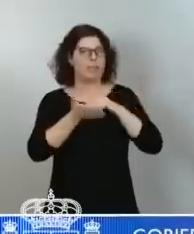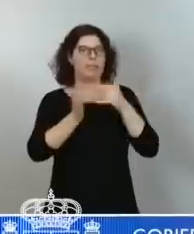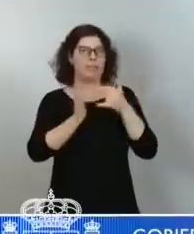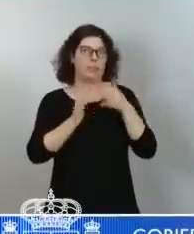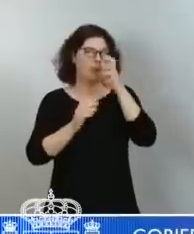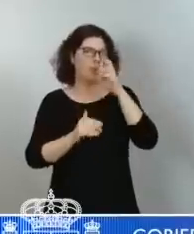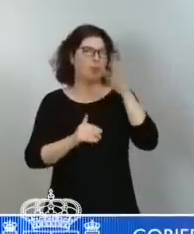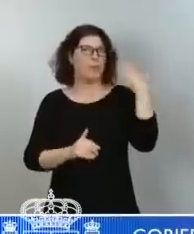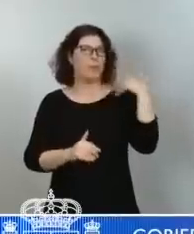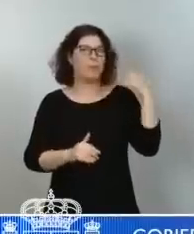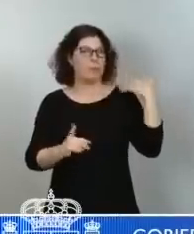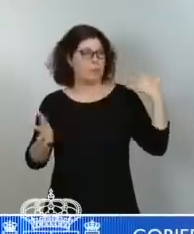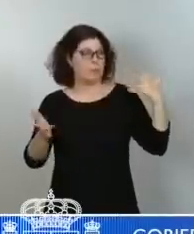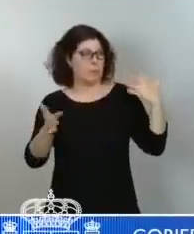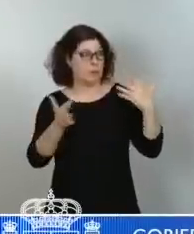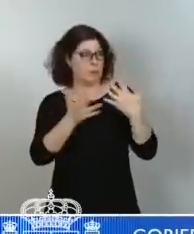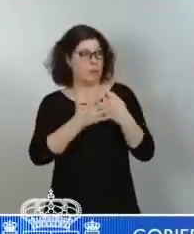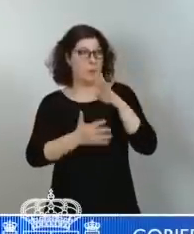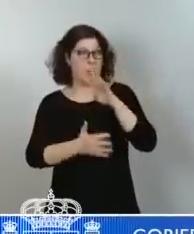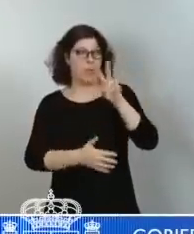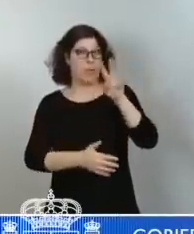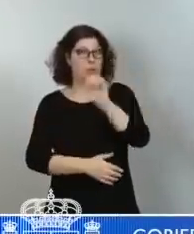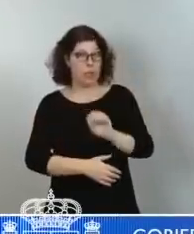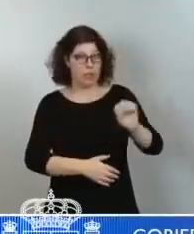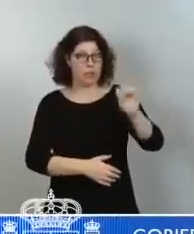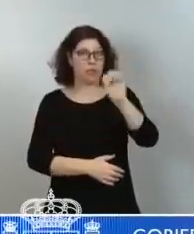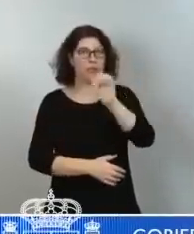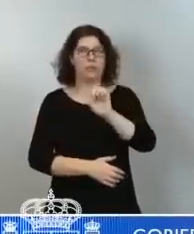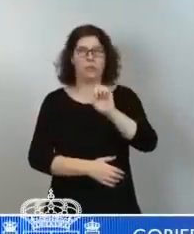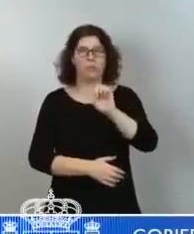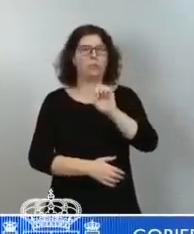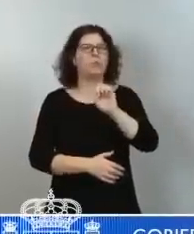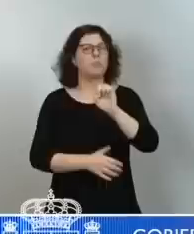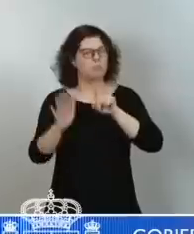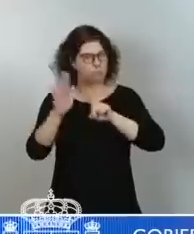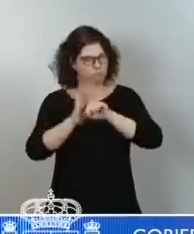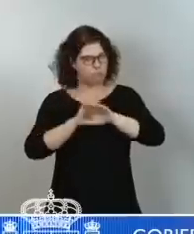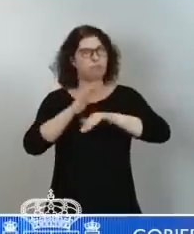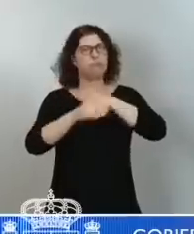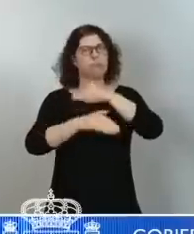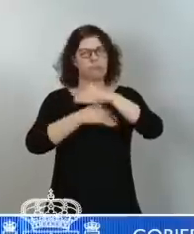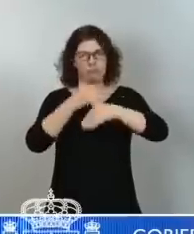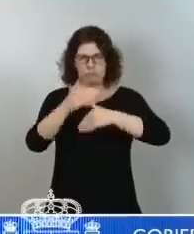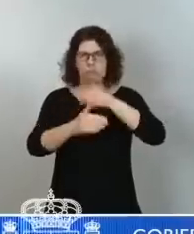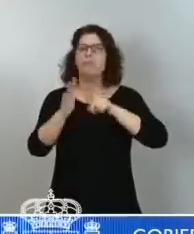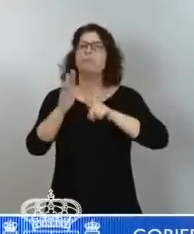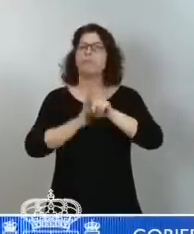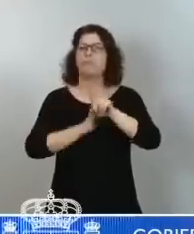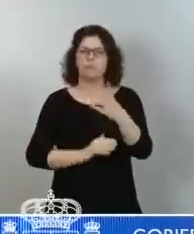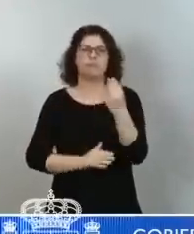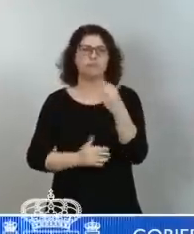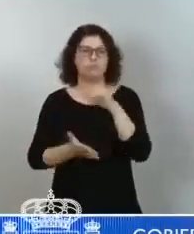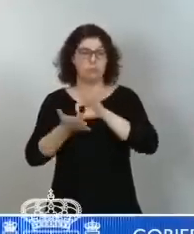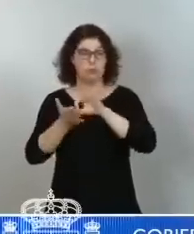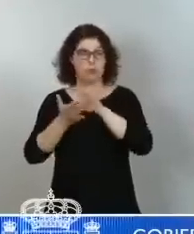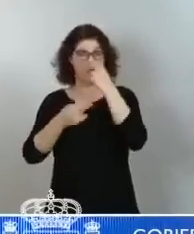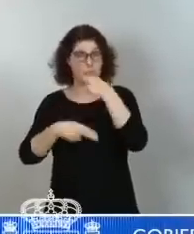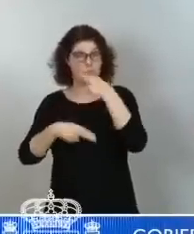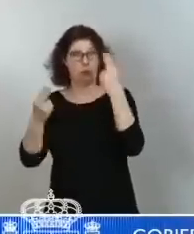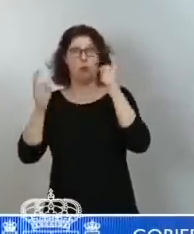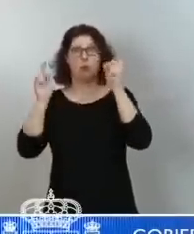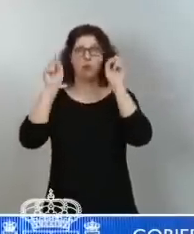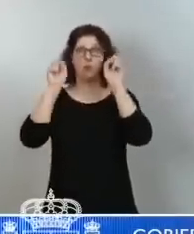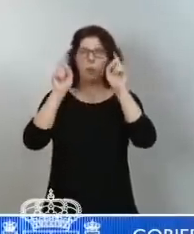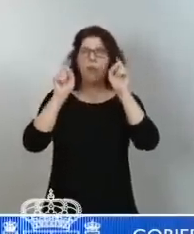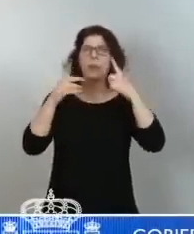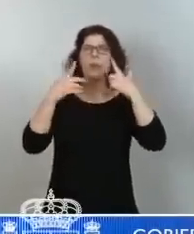democracia supusieron enormes avances. Enormes avances en los servicios públicos, en la educación, en la sanidad, en el contexto